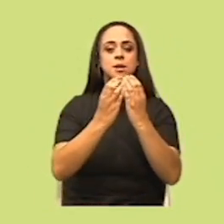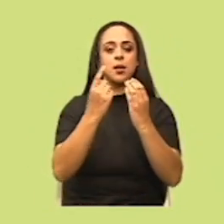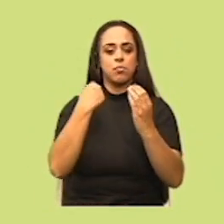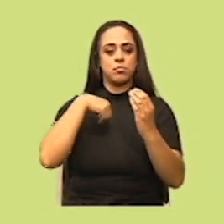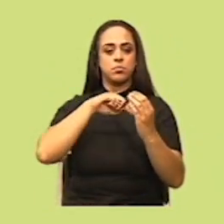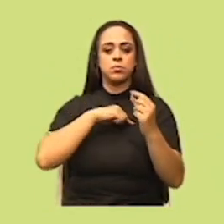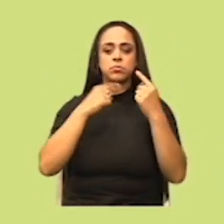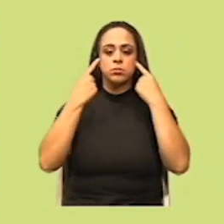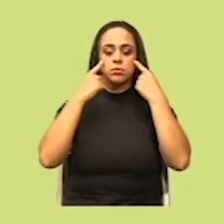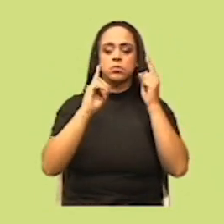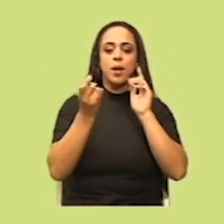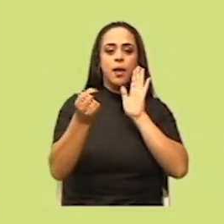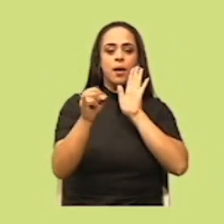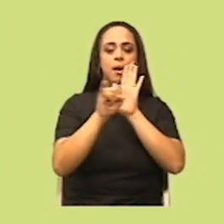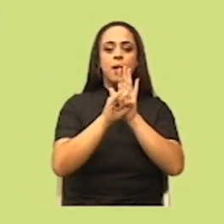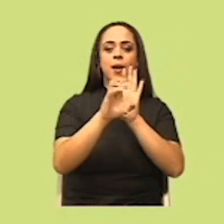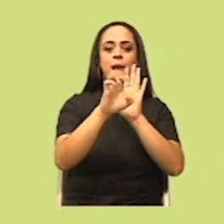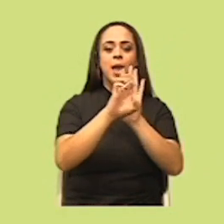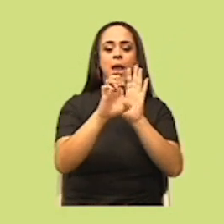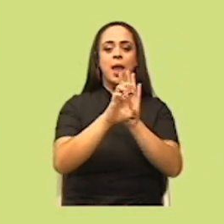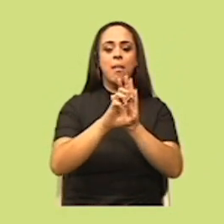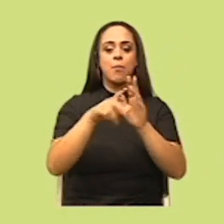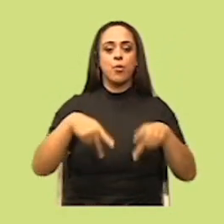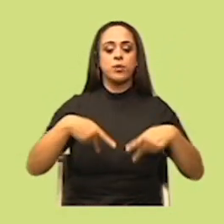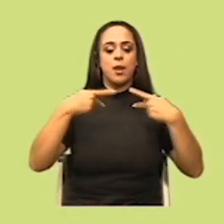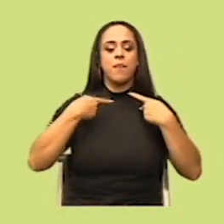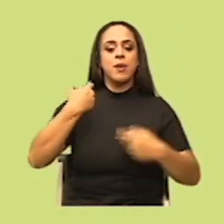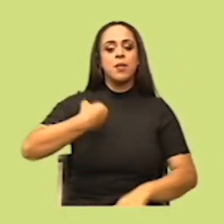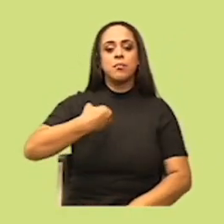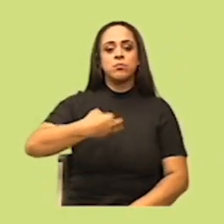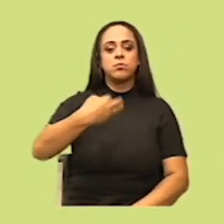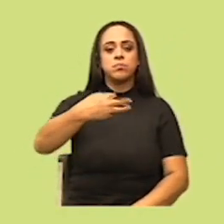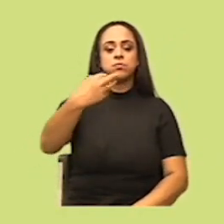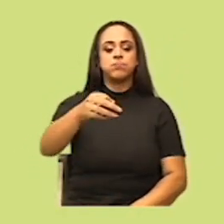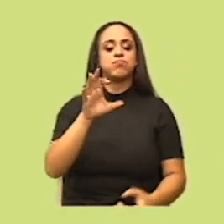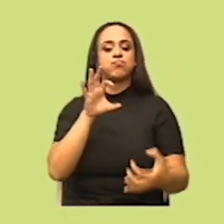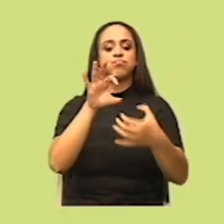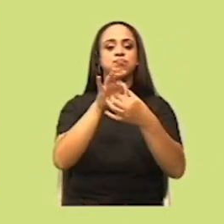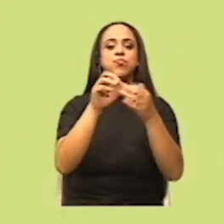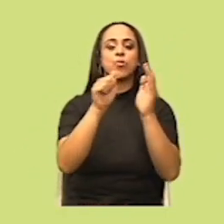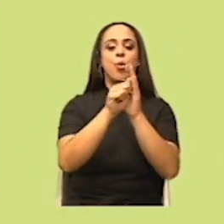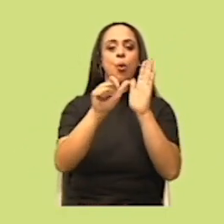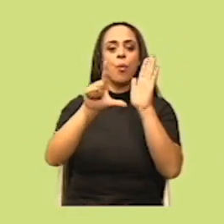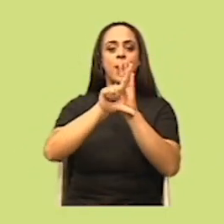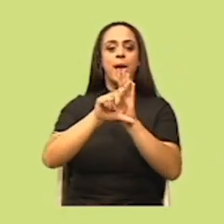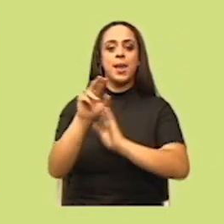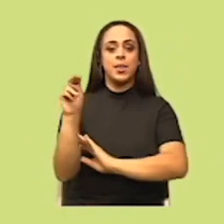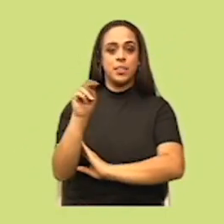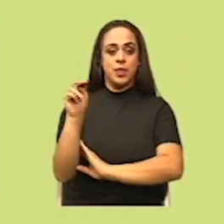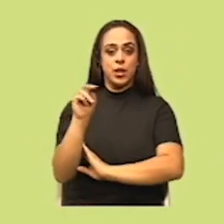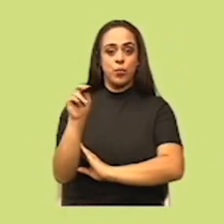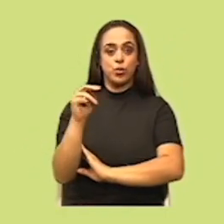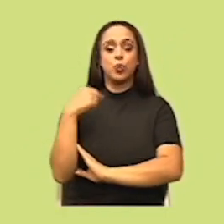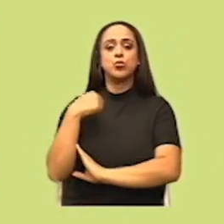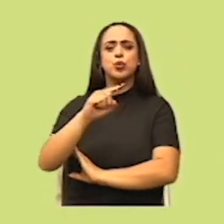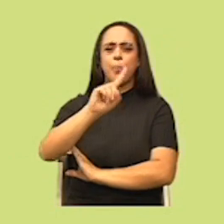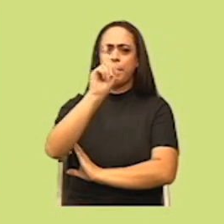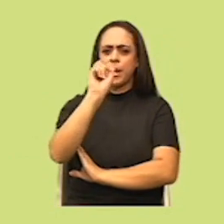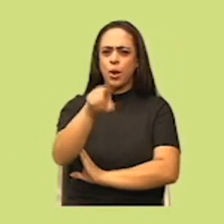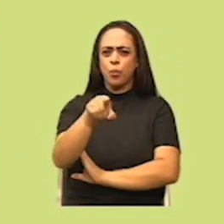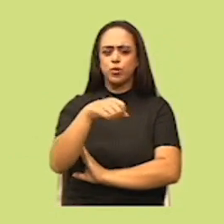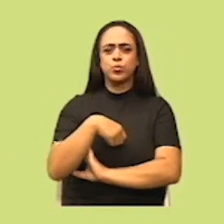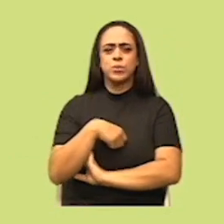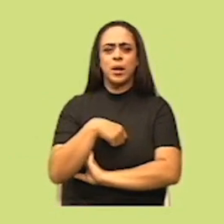de la vida cotidiana relacionados con las leyes de Newton. Por eso les tengo esta pregunta, ¿en cuáles